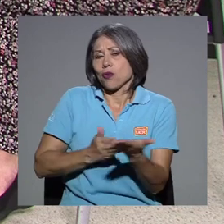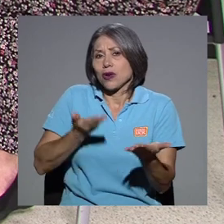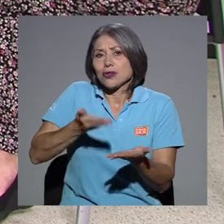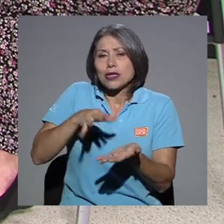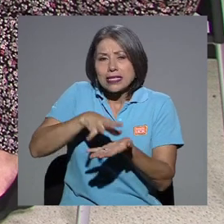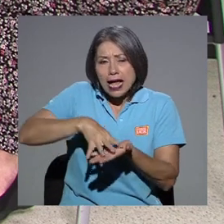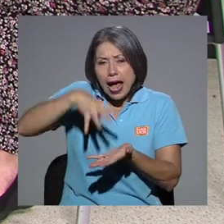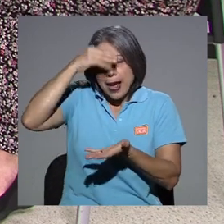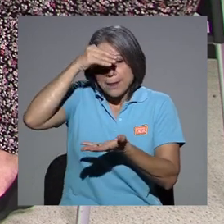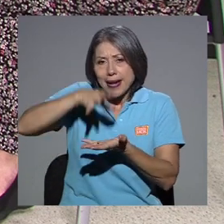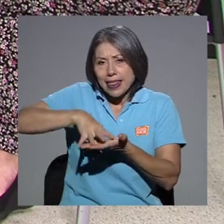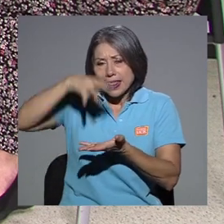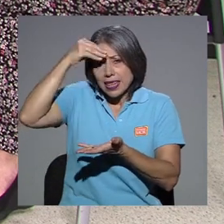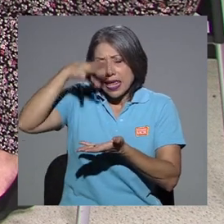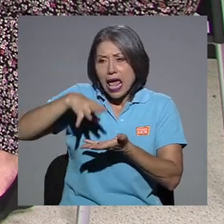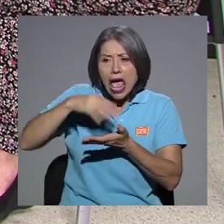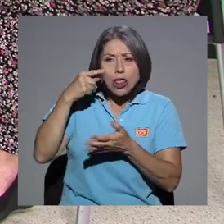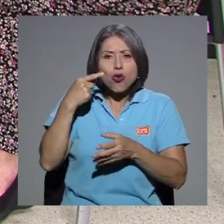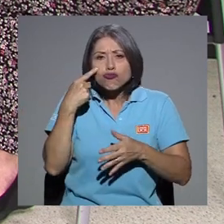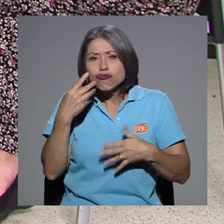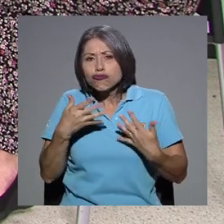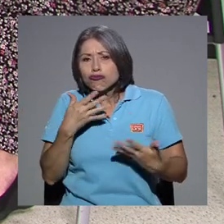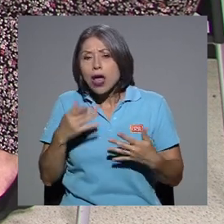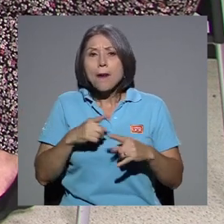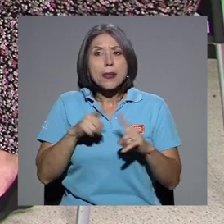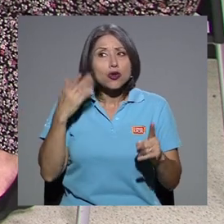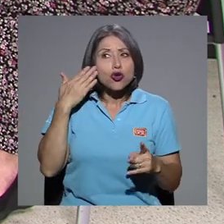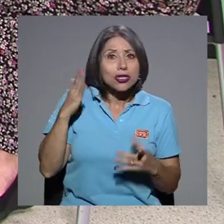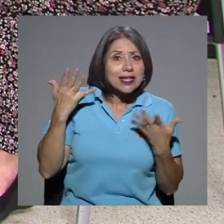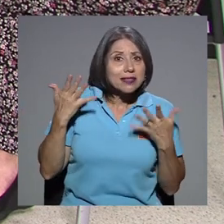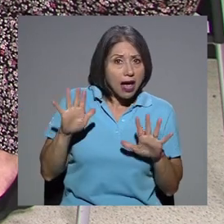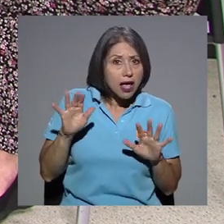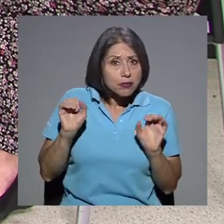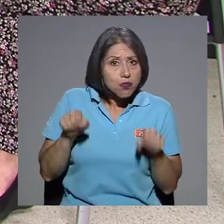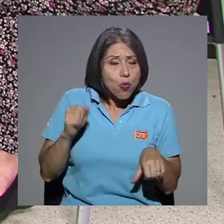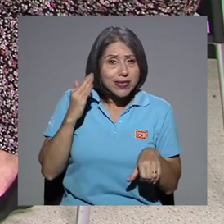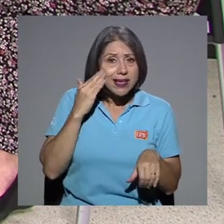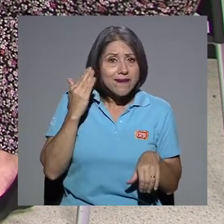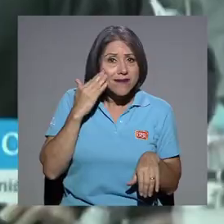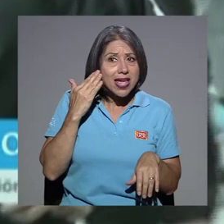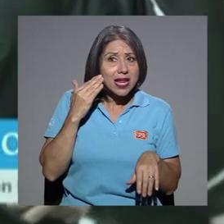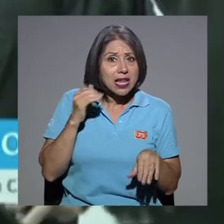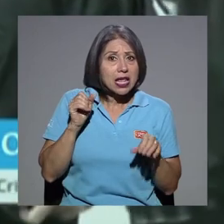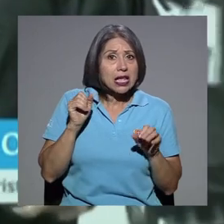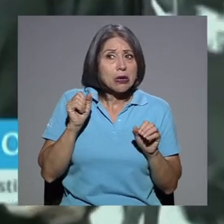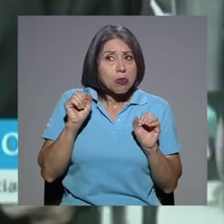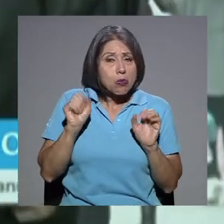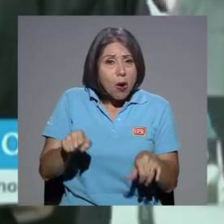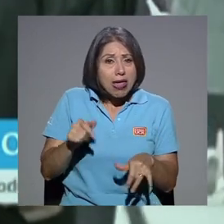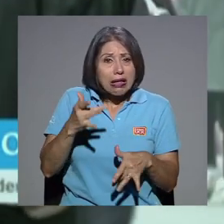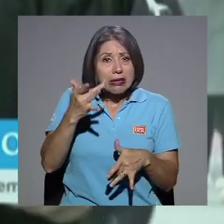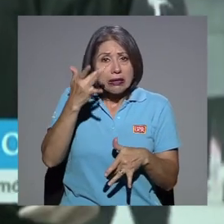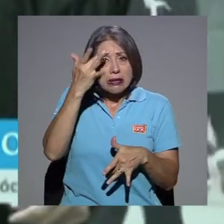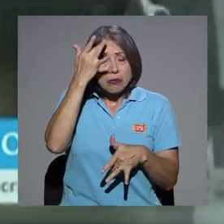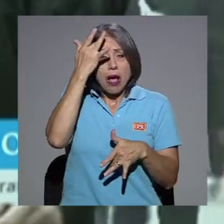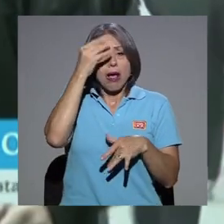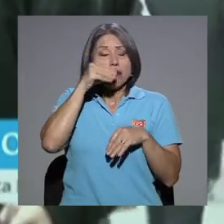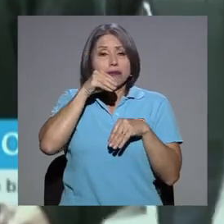midiendo, por decirlo así, pero no sé si ya hay, digamos, alguna medida de saber como qué tan contagioso puede ser realmente.